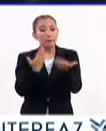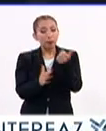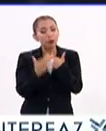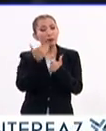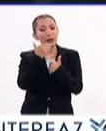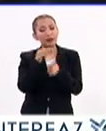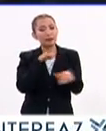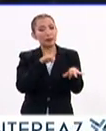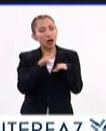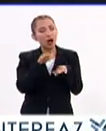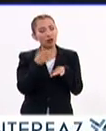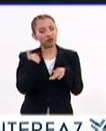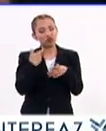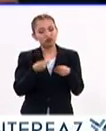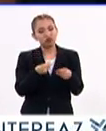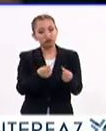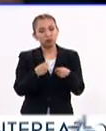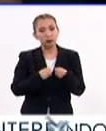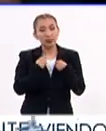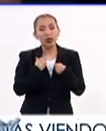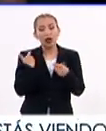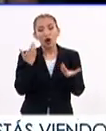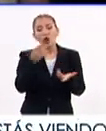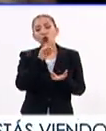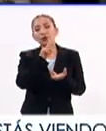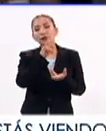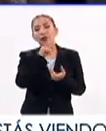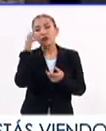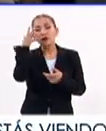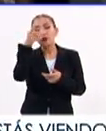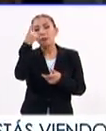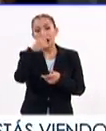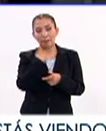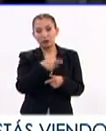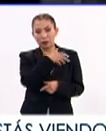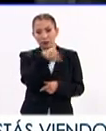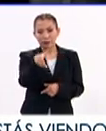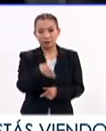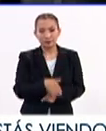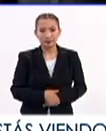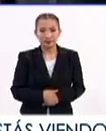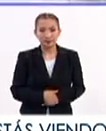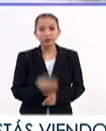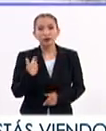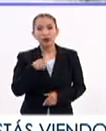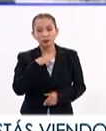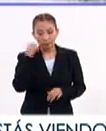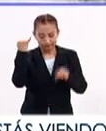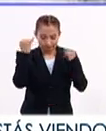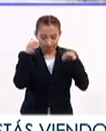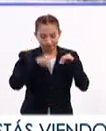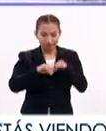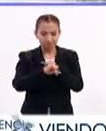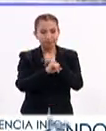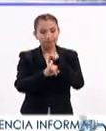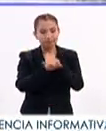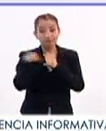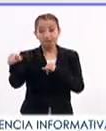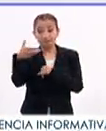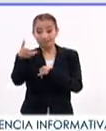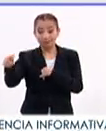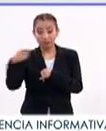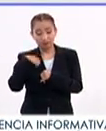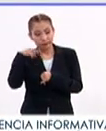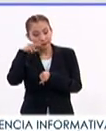la pobreza y mejorar su calidad de vida. Cultivando Futuro para los Campesinos Nosotros hemos diseñado una plataforma en la que los